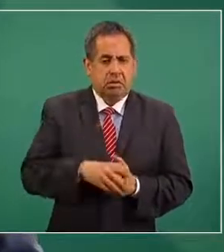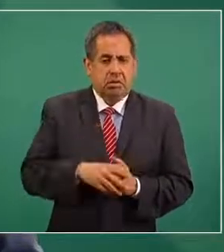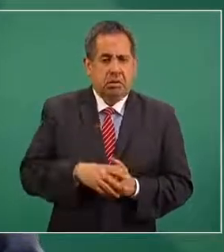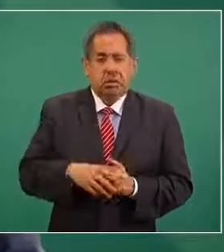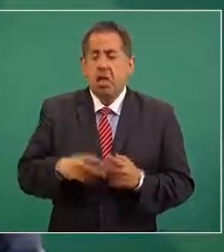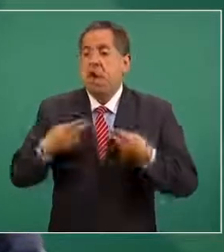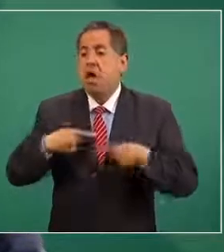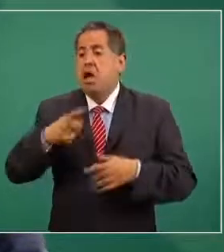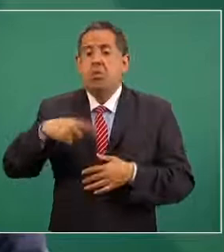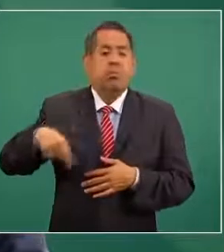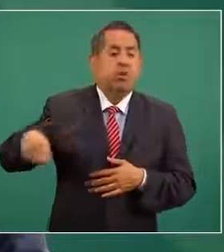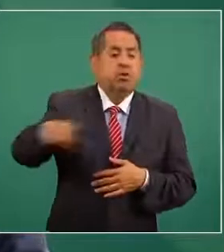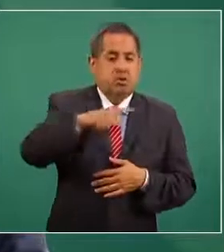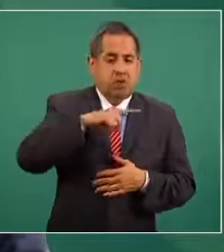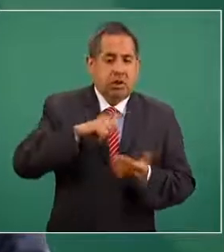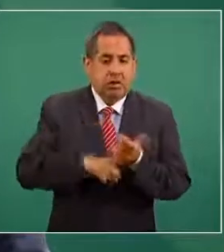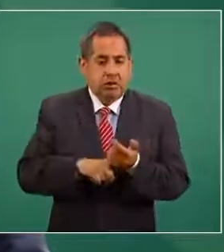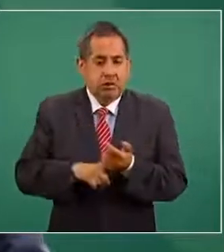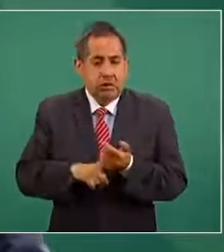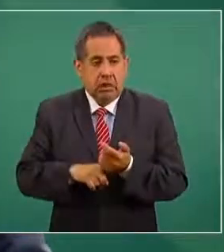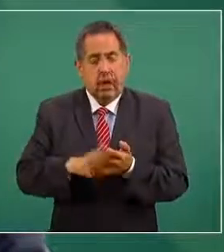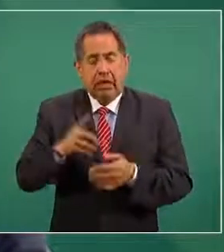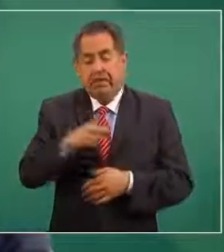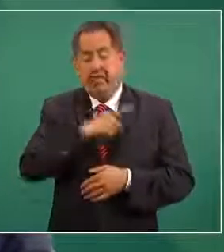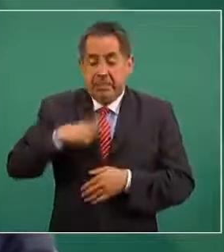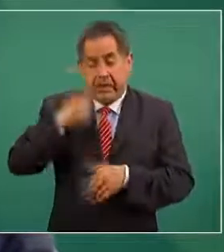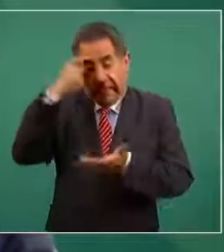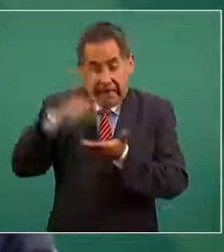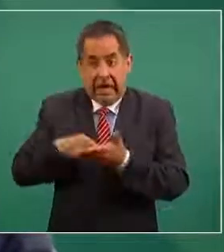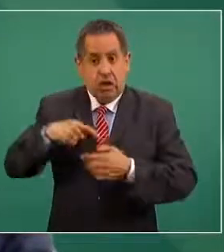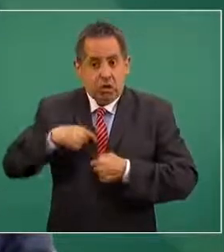ciudadanos a aceptar nuestra aversión pero